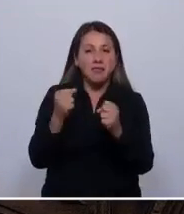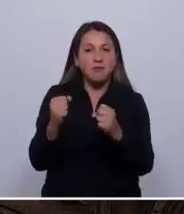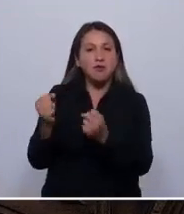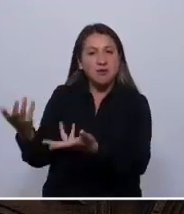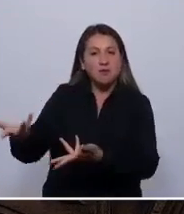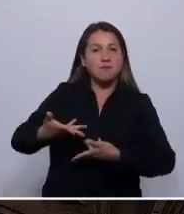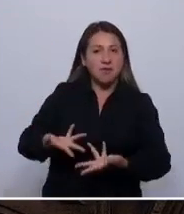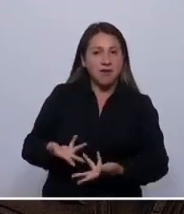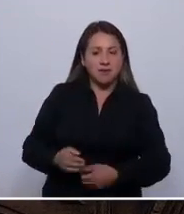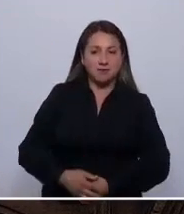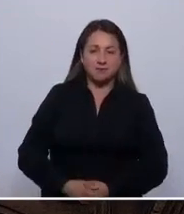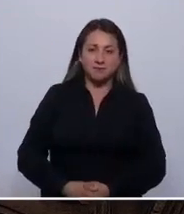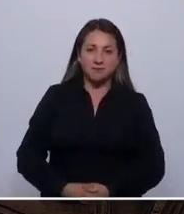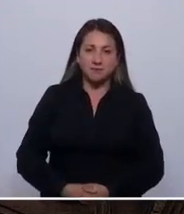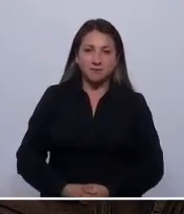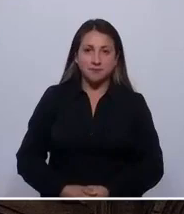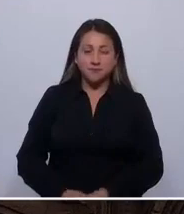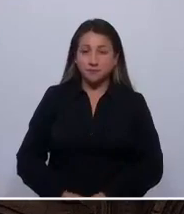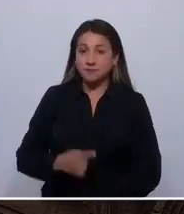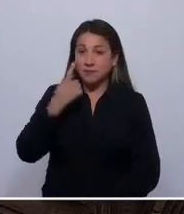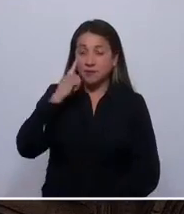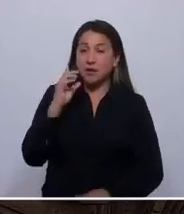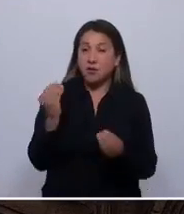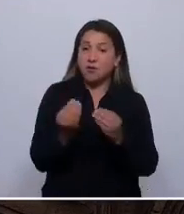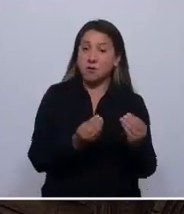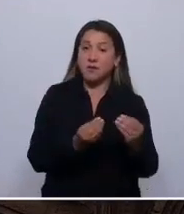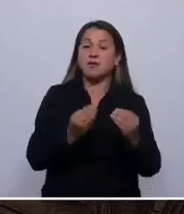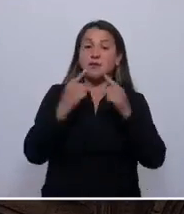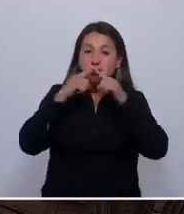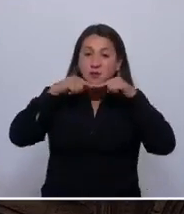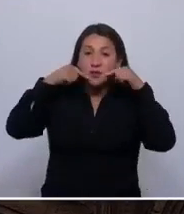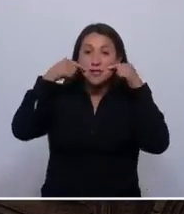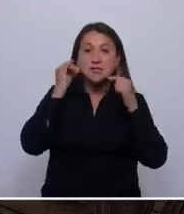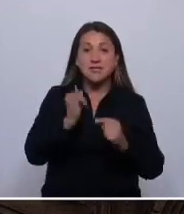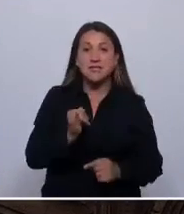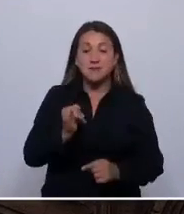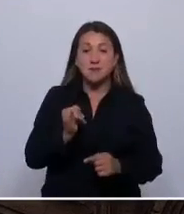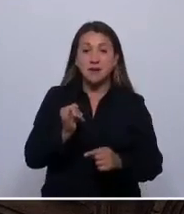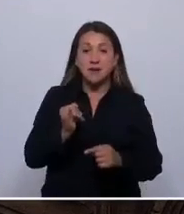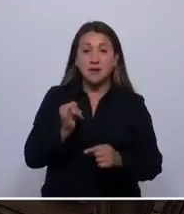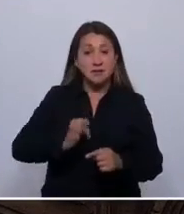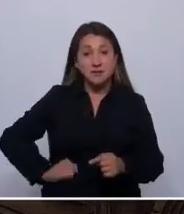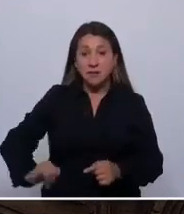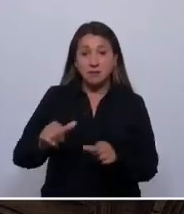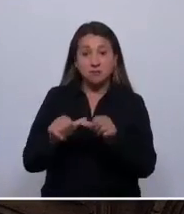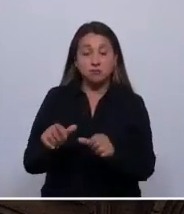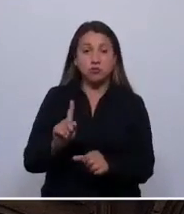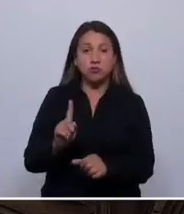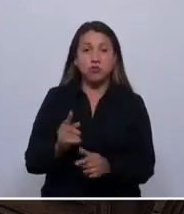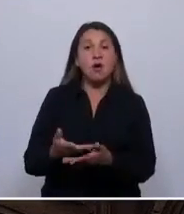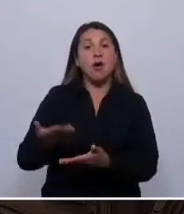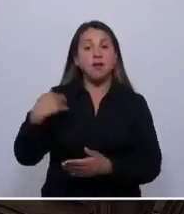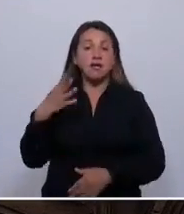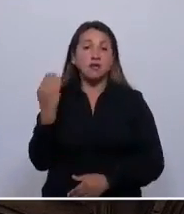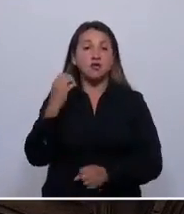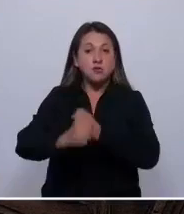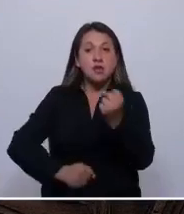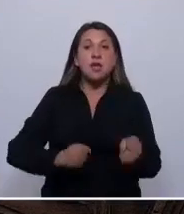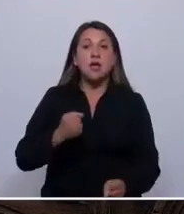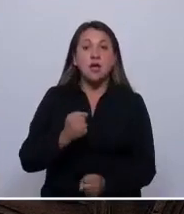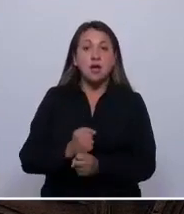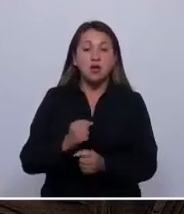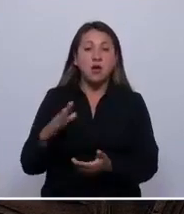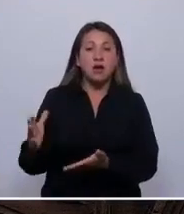entregado. Pero obviamente mi sonrisa no siempre ha estado allí. No estuvo allí cuando a los 14 años no alcanzó la